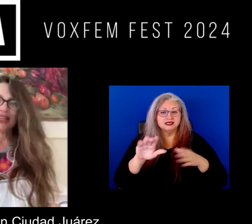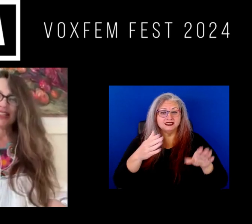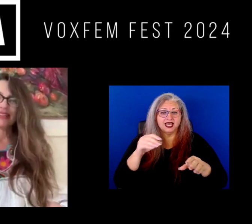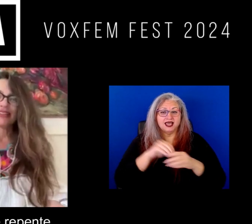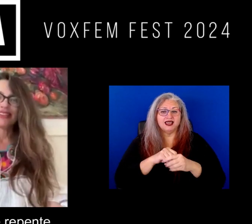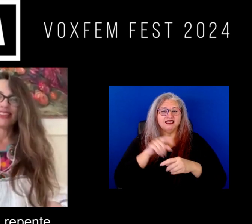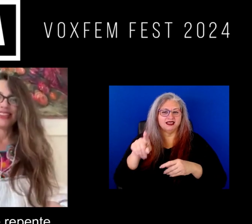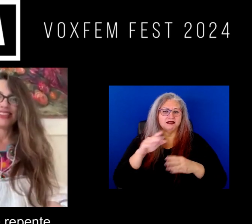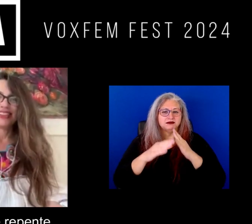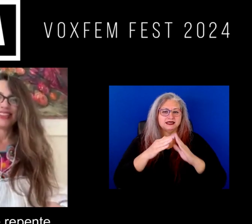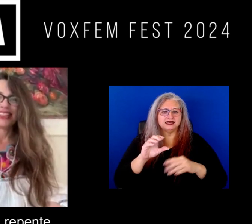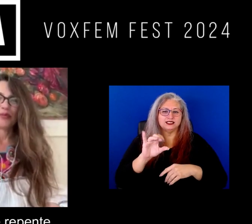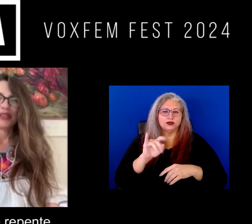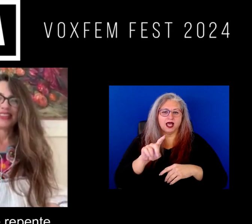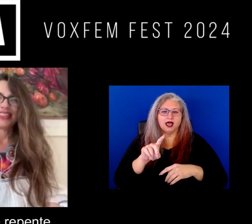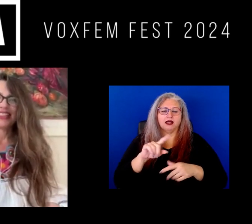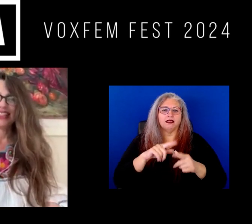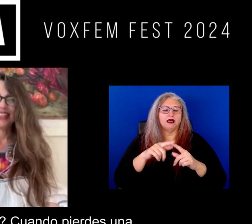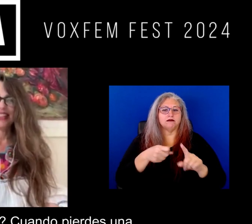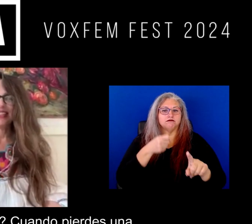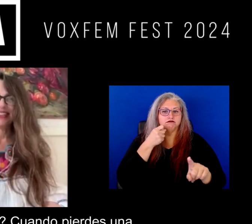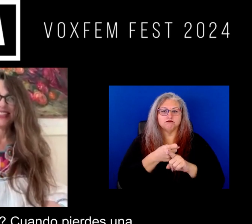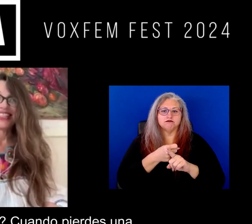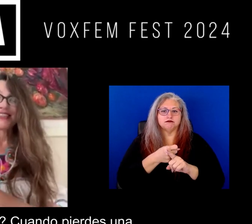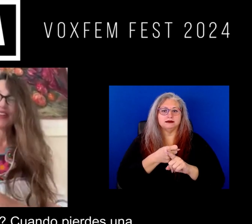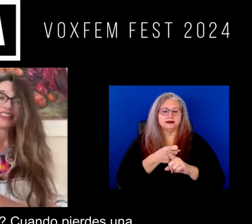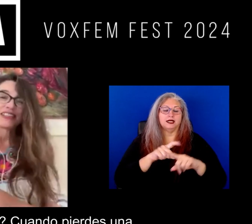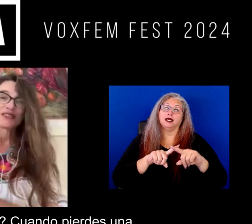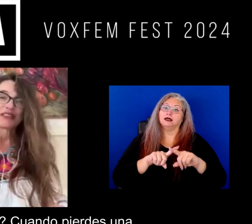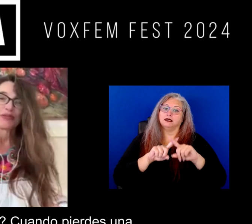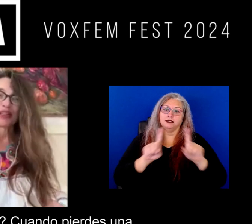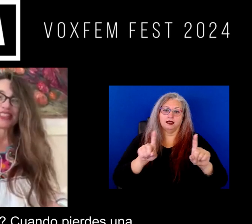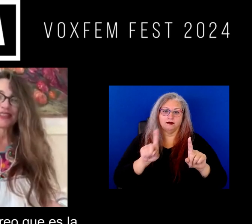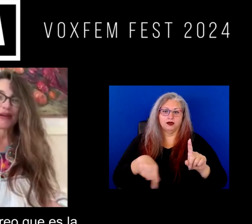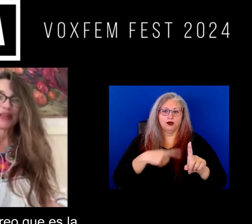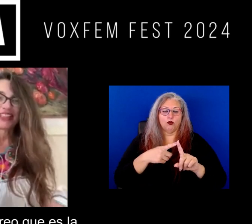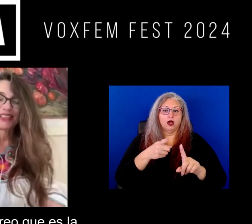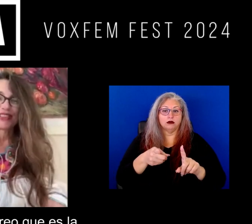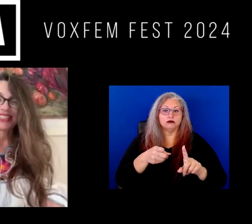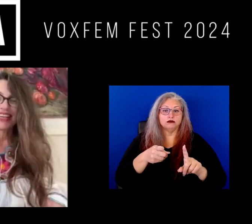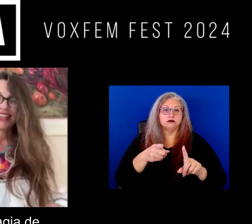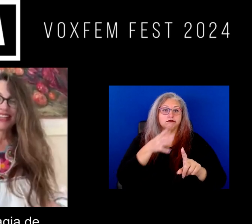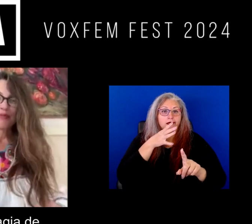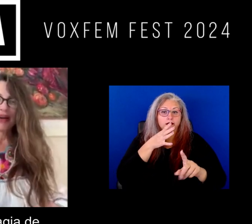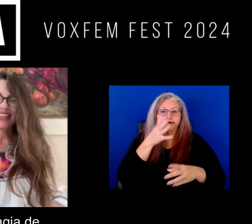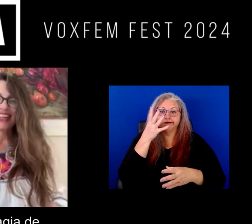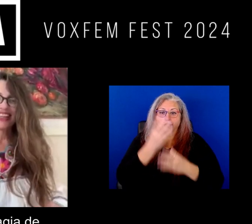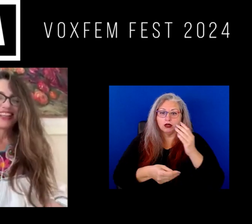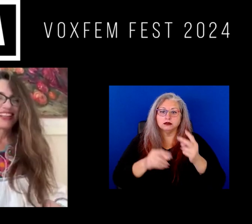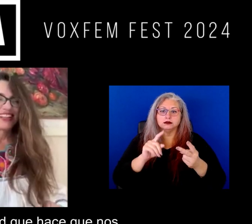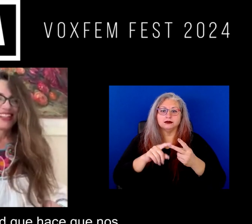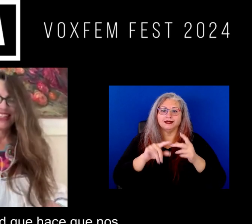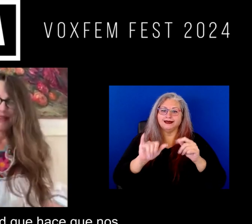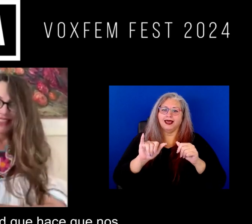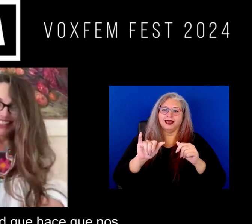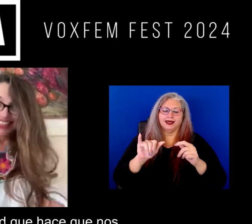Ciudad Juárez y de repente es diferente cuando pierdes a una madre. Creo que esa magia de